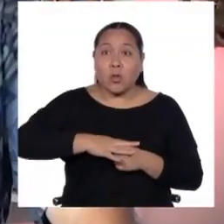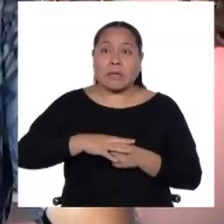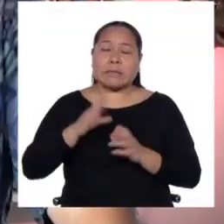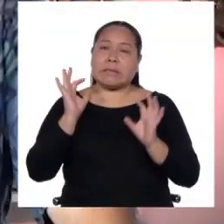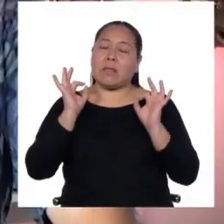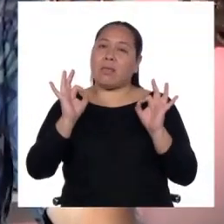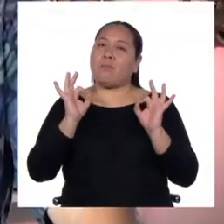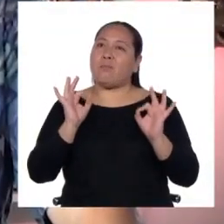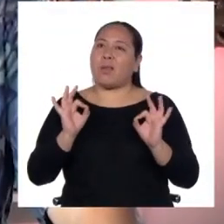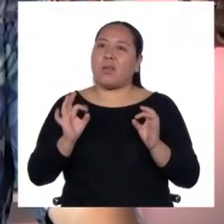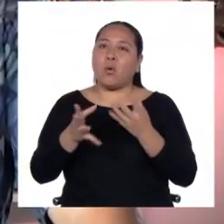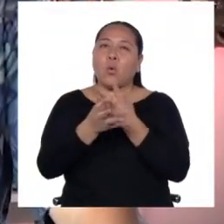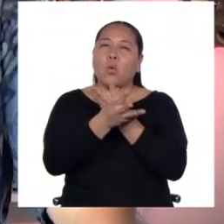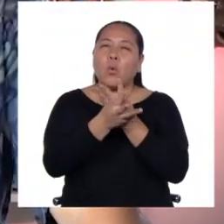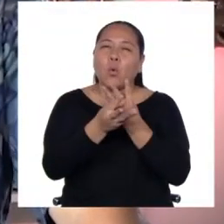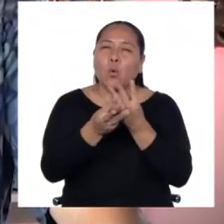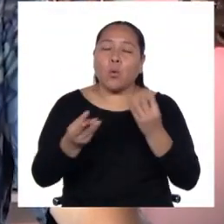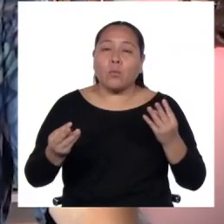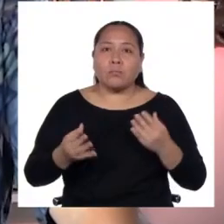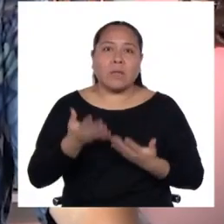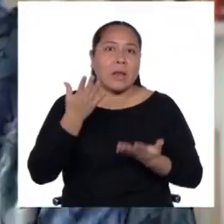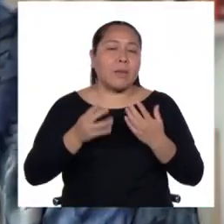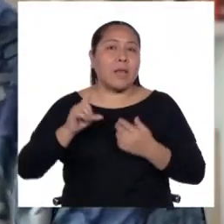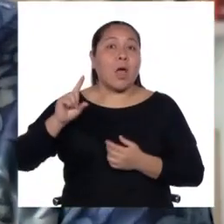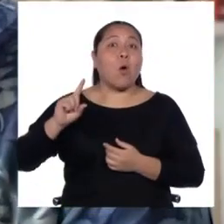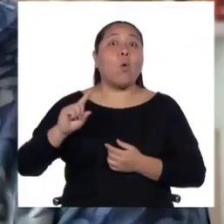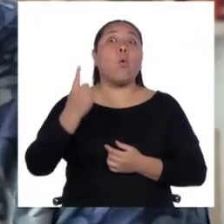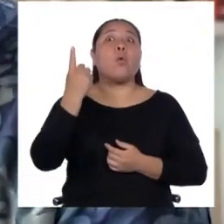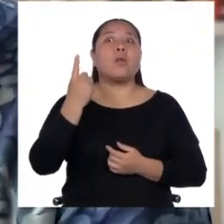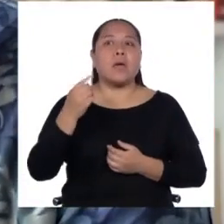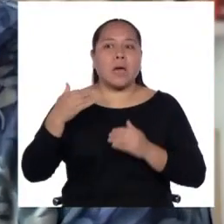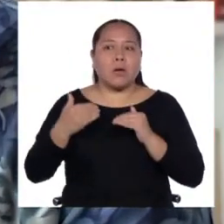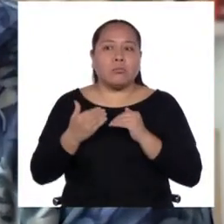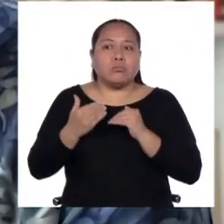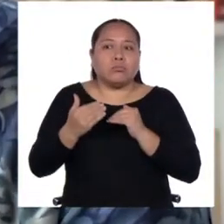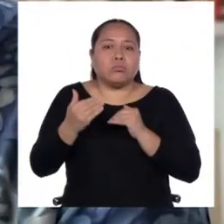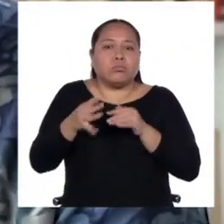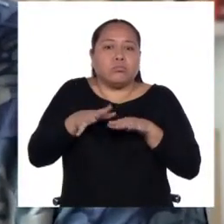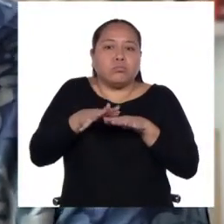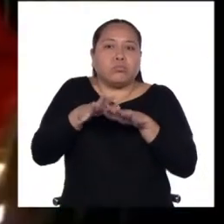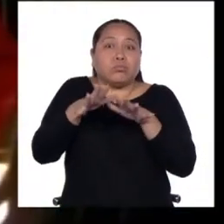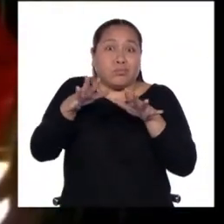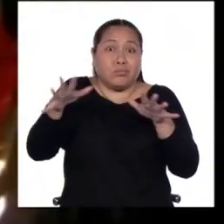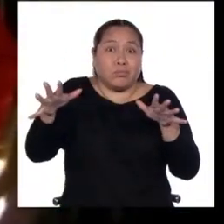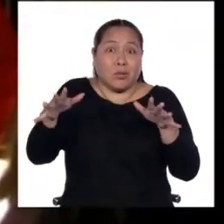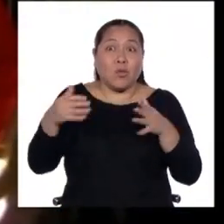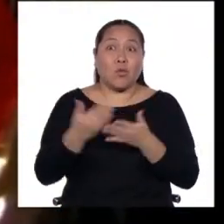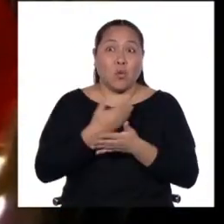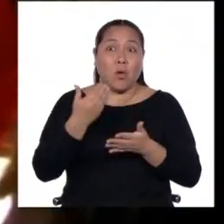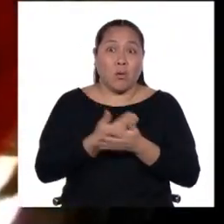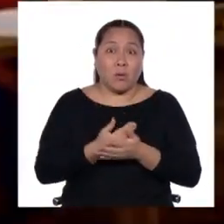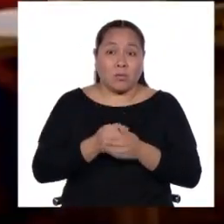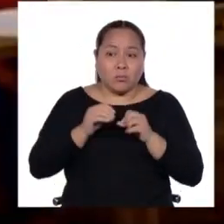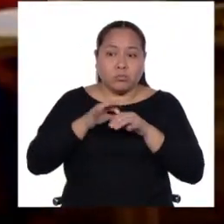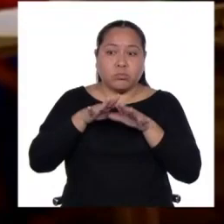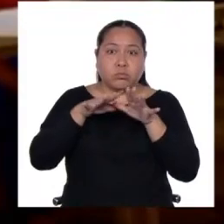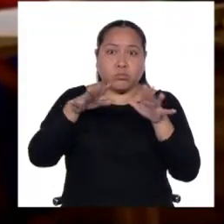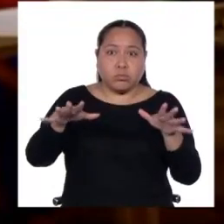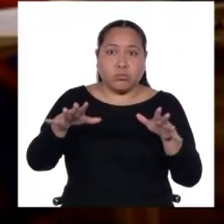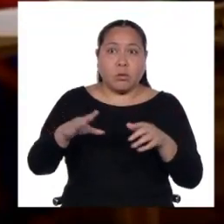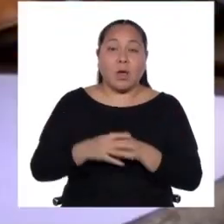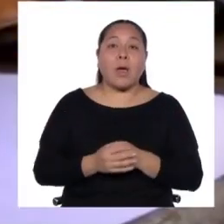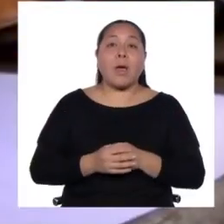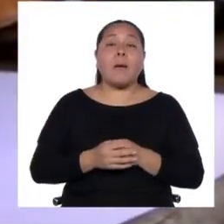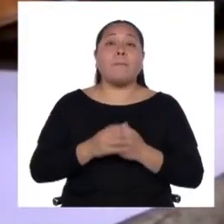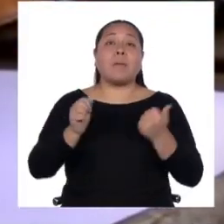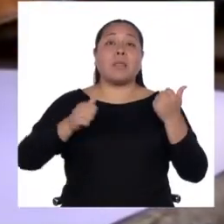peligro, ¿no? Probablemente la única que está desarrollando nuevos espacios funcionales con poder identitario y político, es